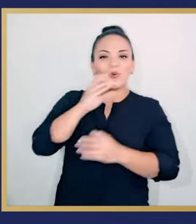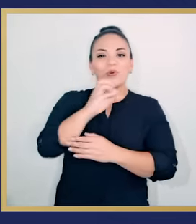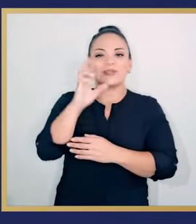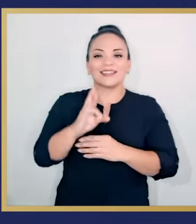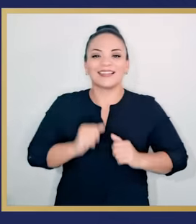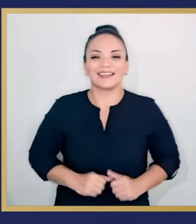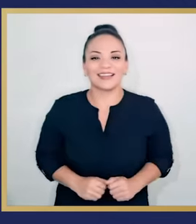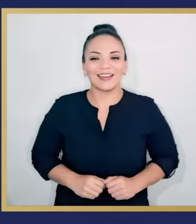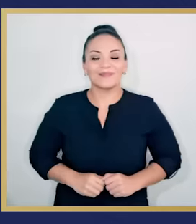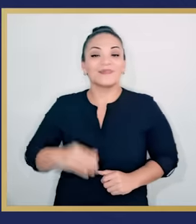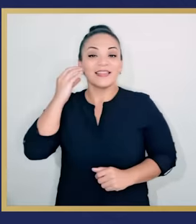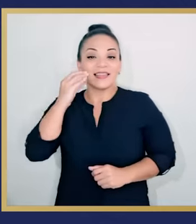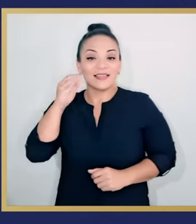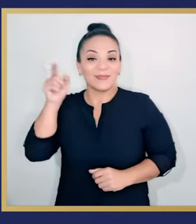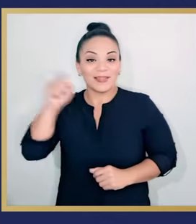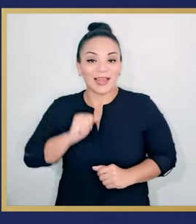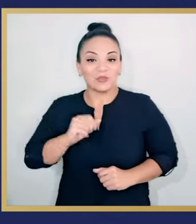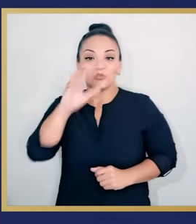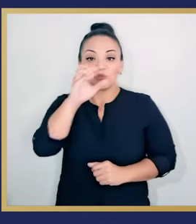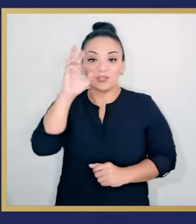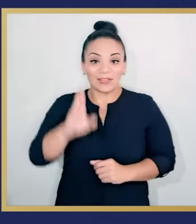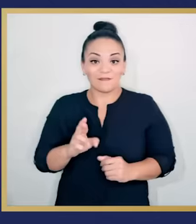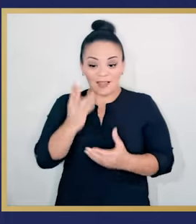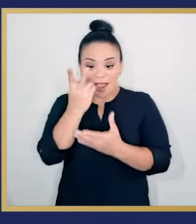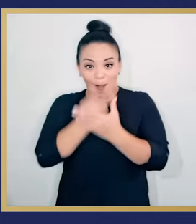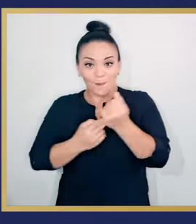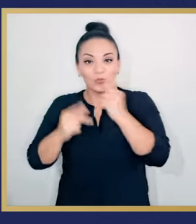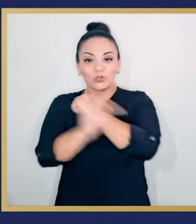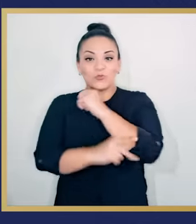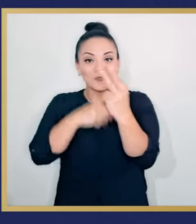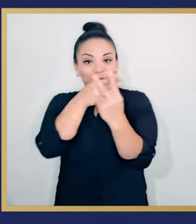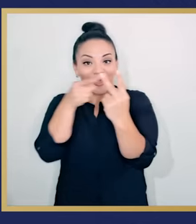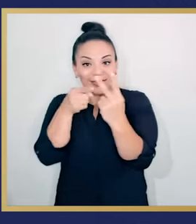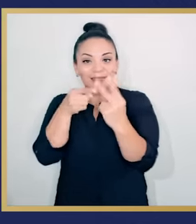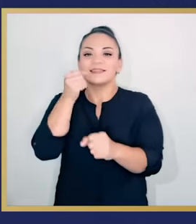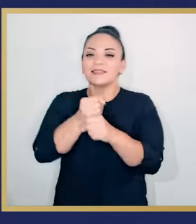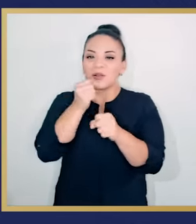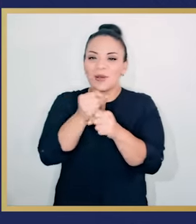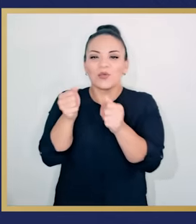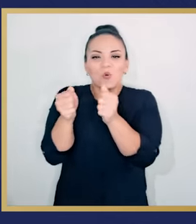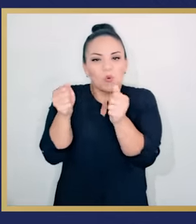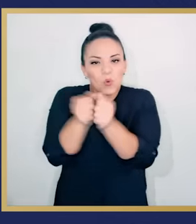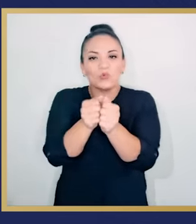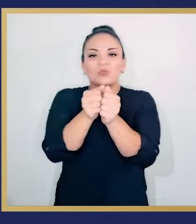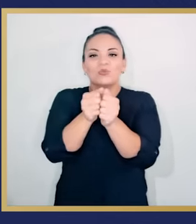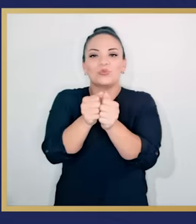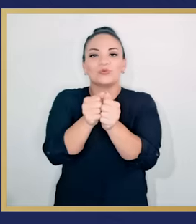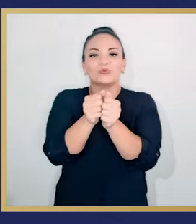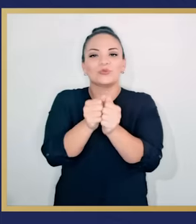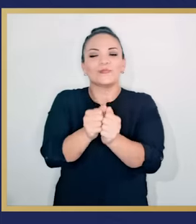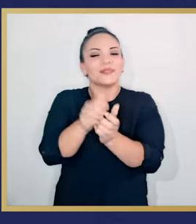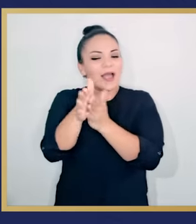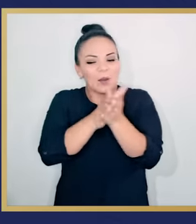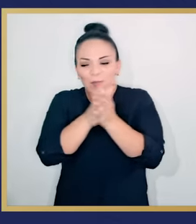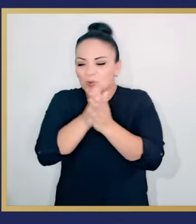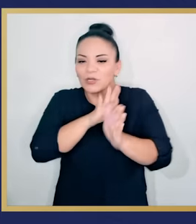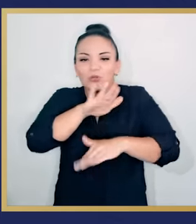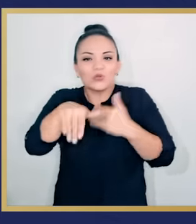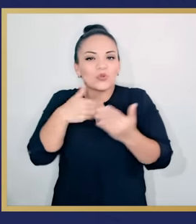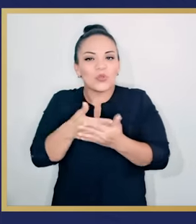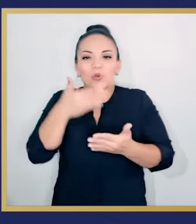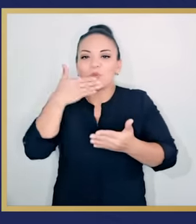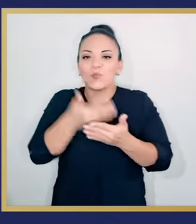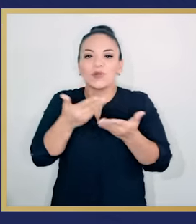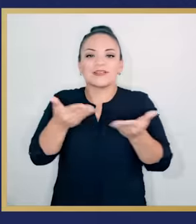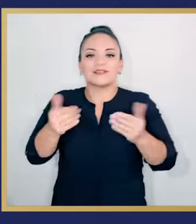mundo en Costa Rica. Los Emiratos Árabes Unidos y Costa Rica hemos trabajado juntos para aprovechar